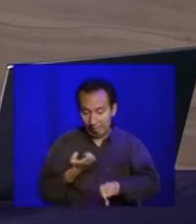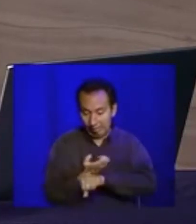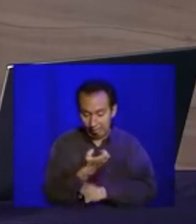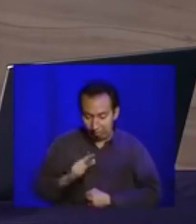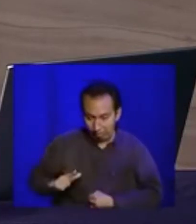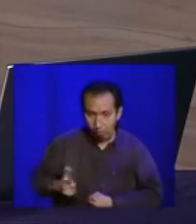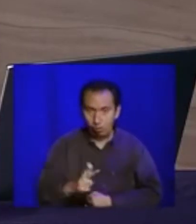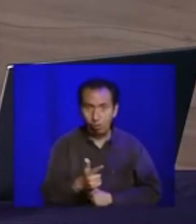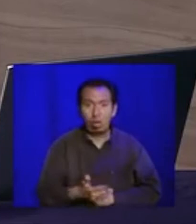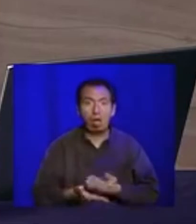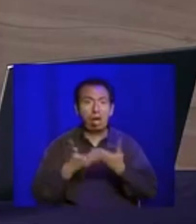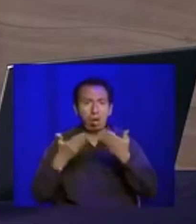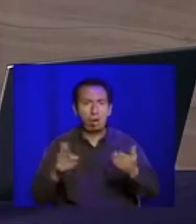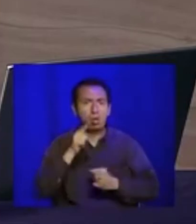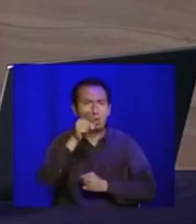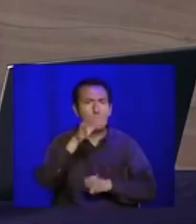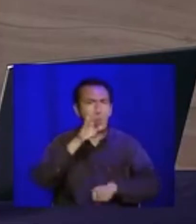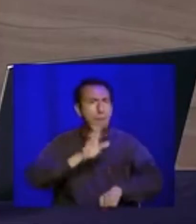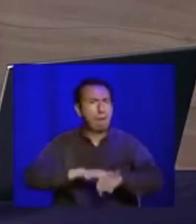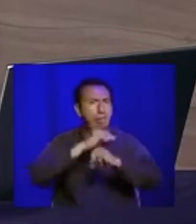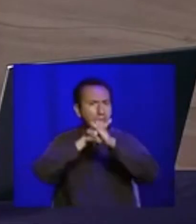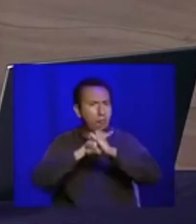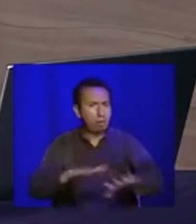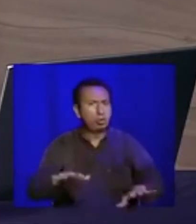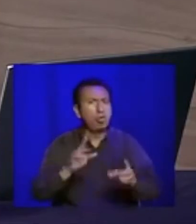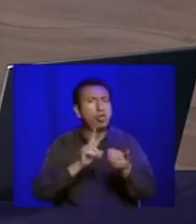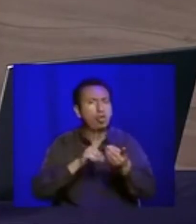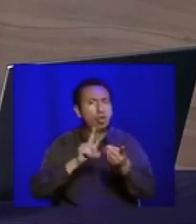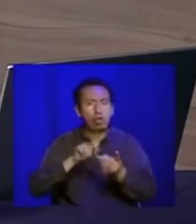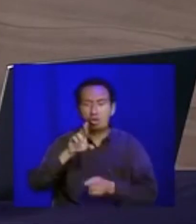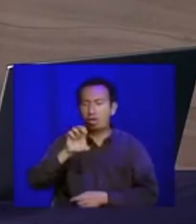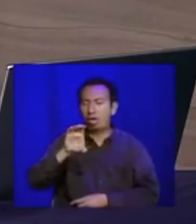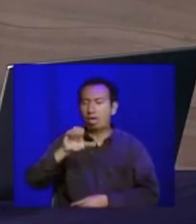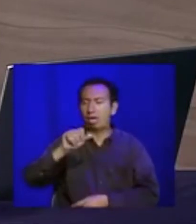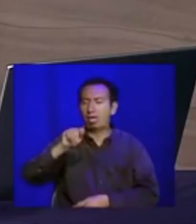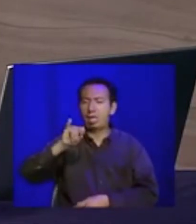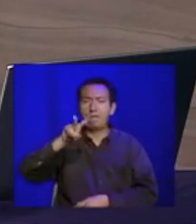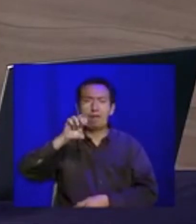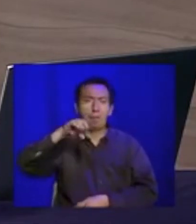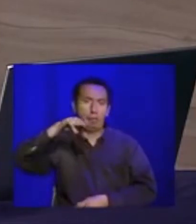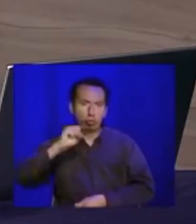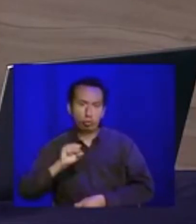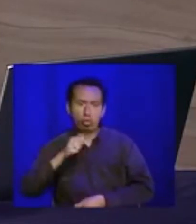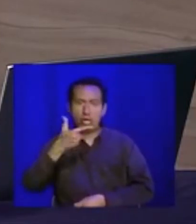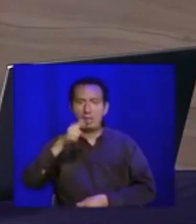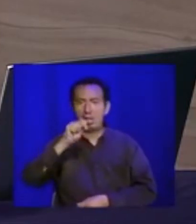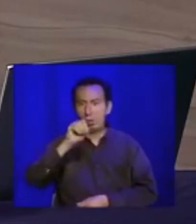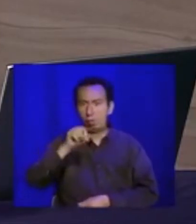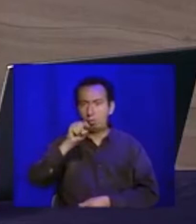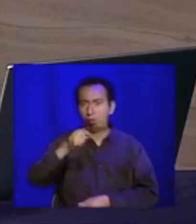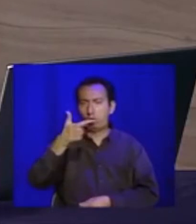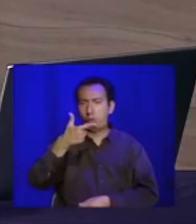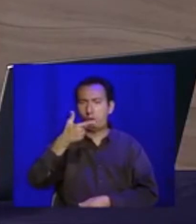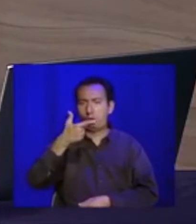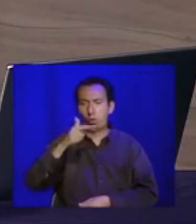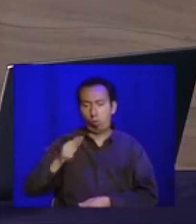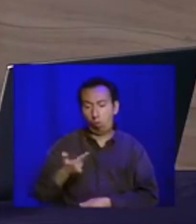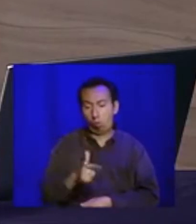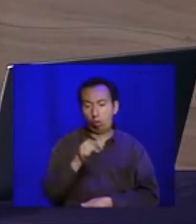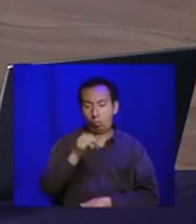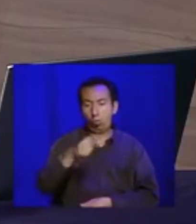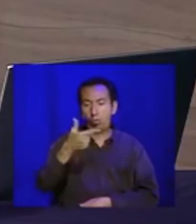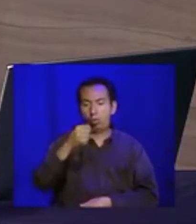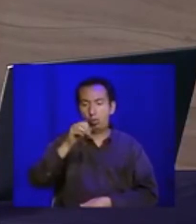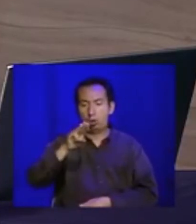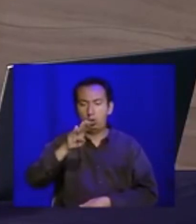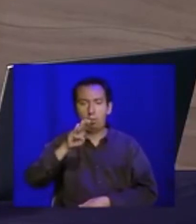es consultemos el portal reactivemosgto.guanajuato.gov.mx, ahí